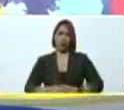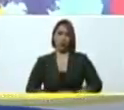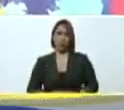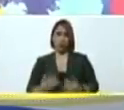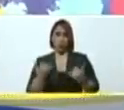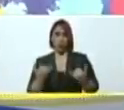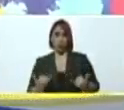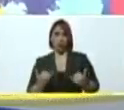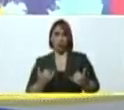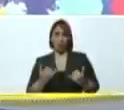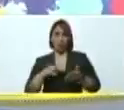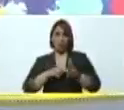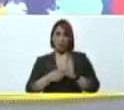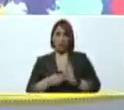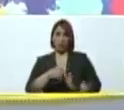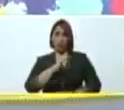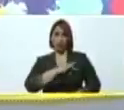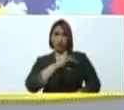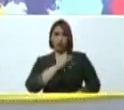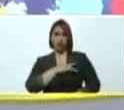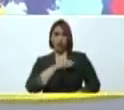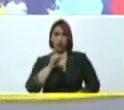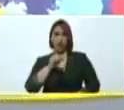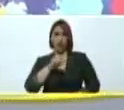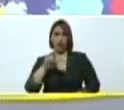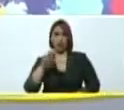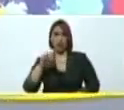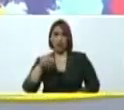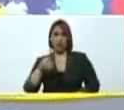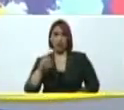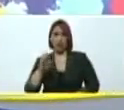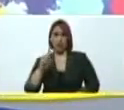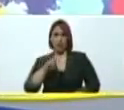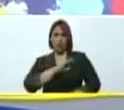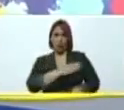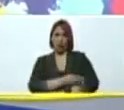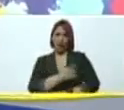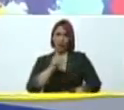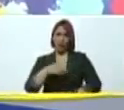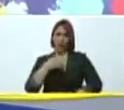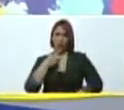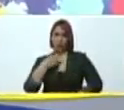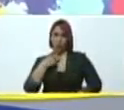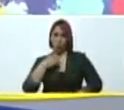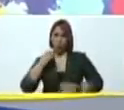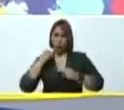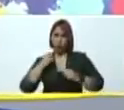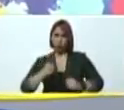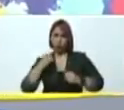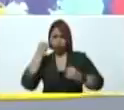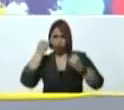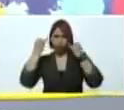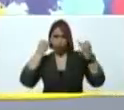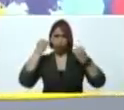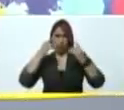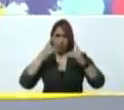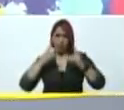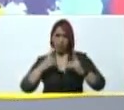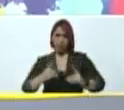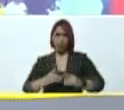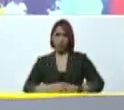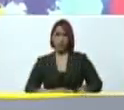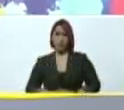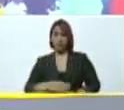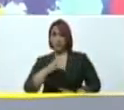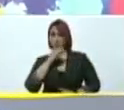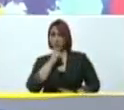representó en Chile Salvador Allende una generación de valentía de arrojo de inteligencia de decisión ahí no